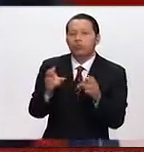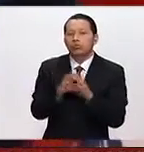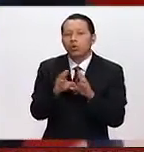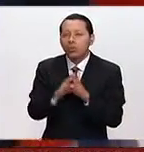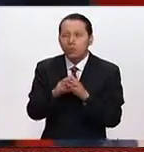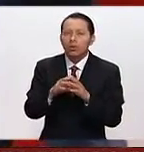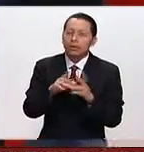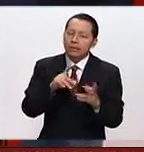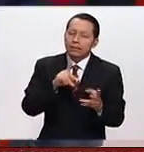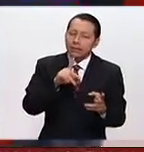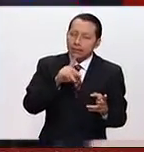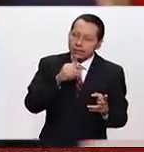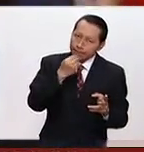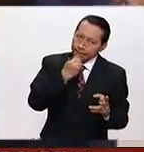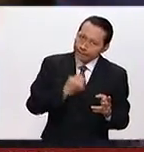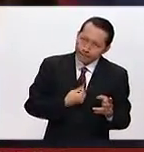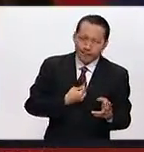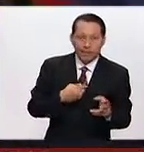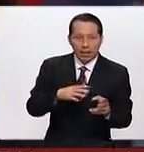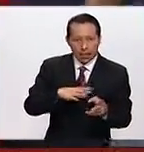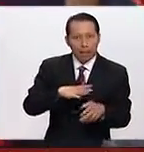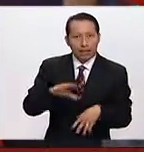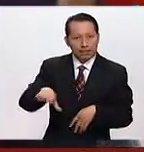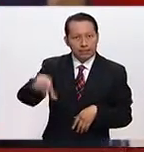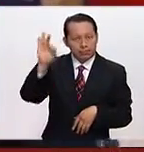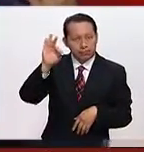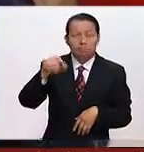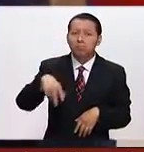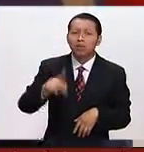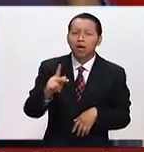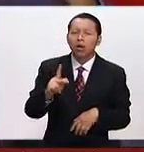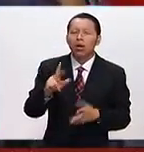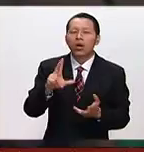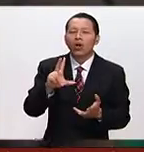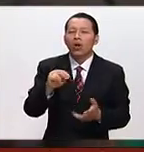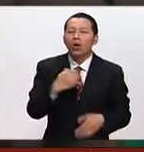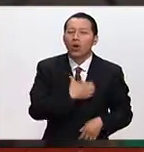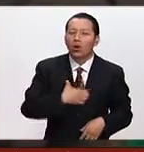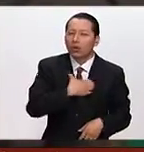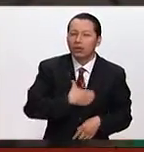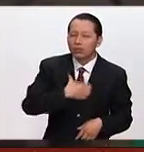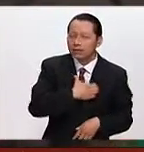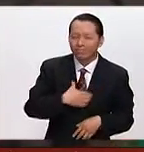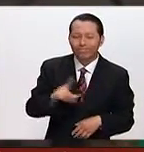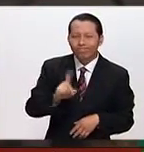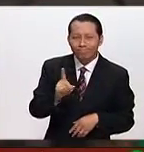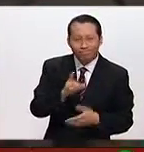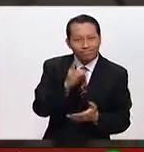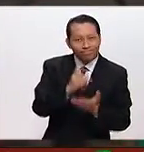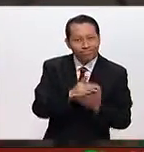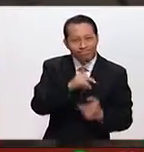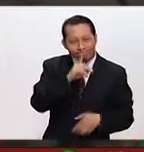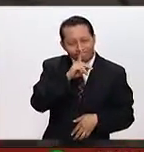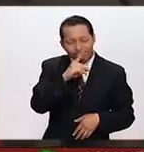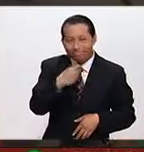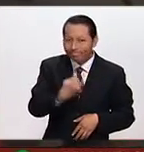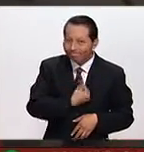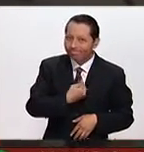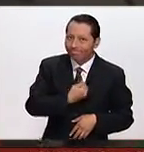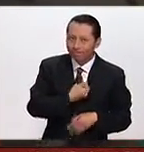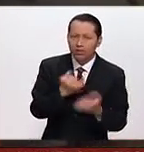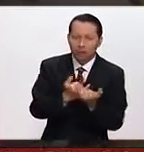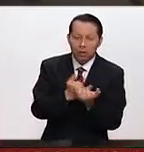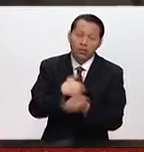resignados a la candidatura, pero no necesariamente entusiasmados, es como empieza esta recta final hacia las elecciones del 8 de